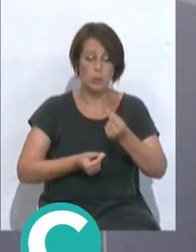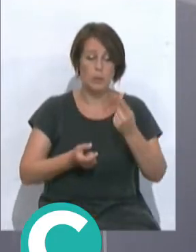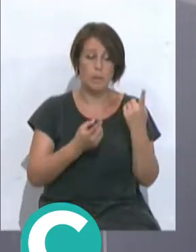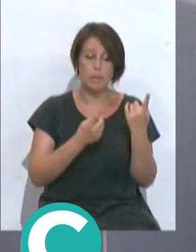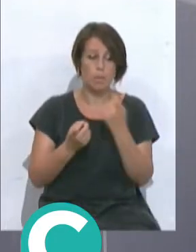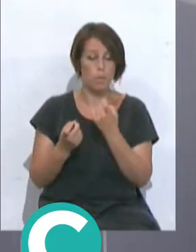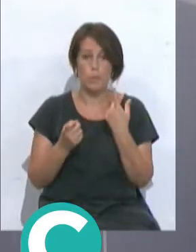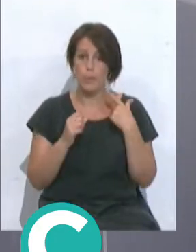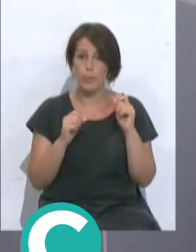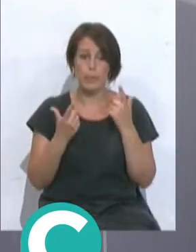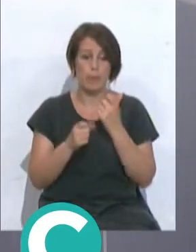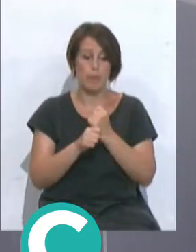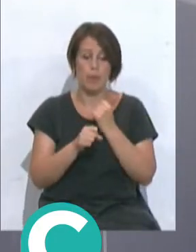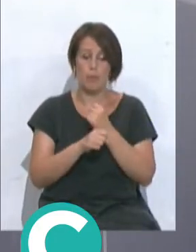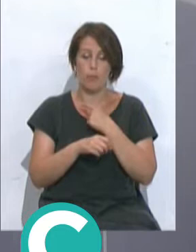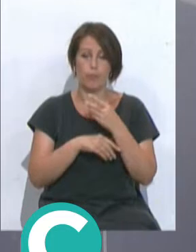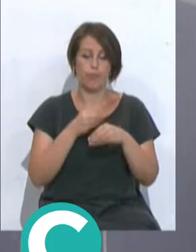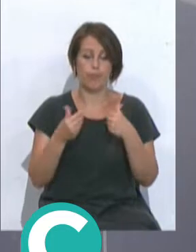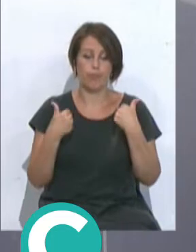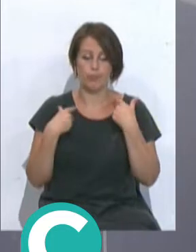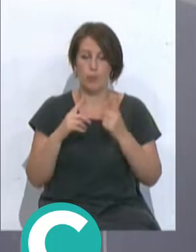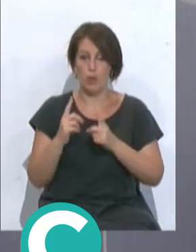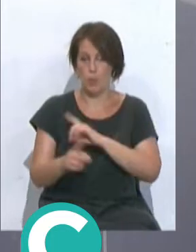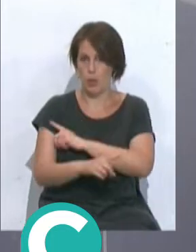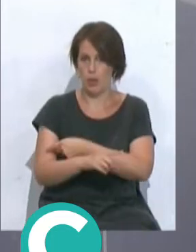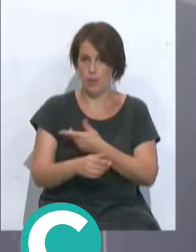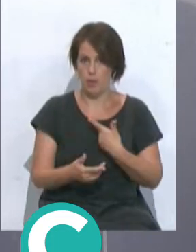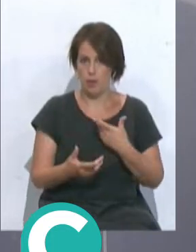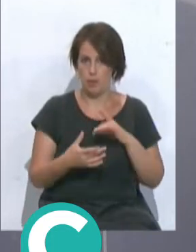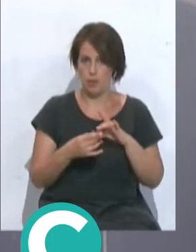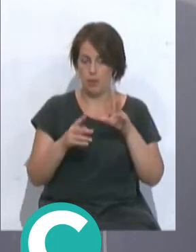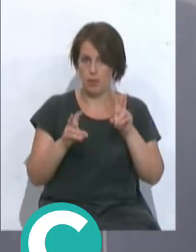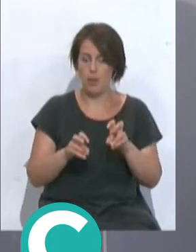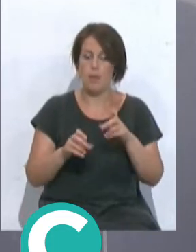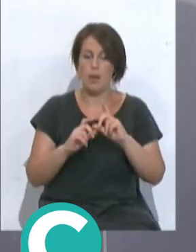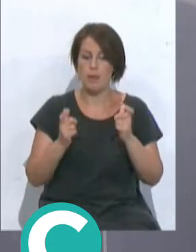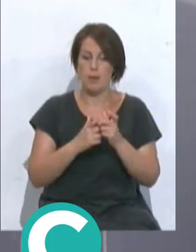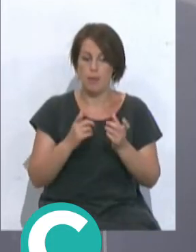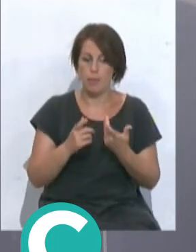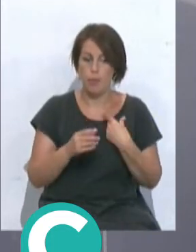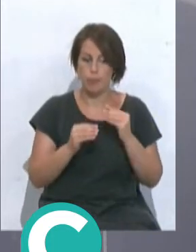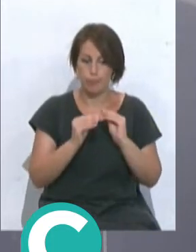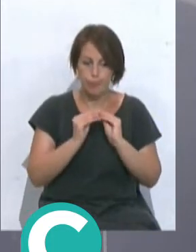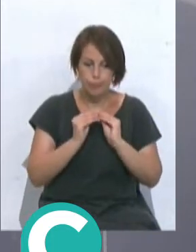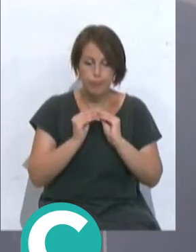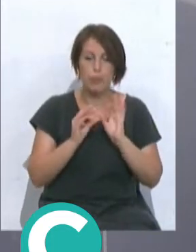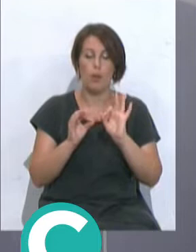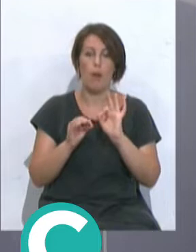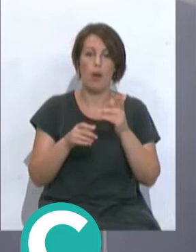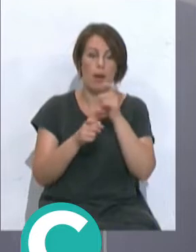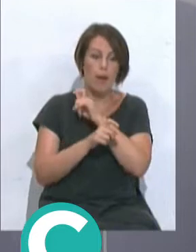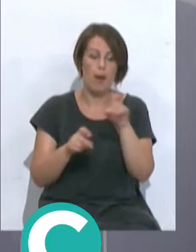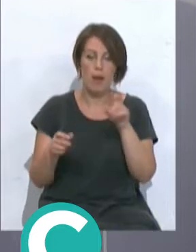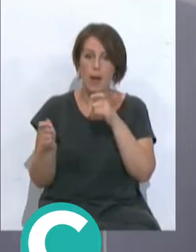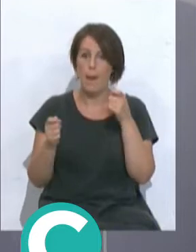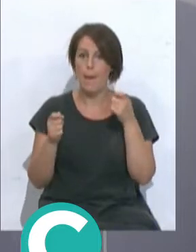haciendo oficial el trabajo desarrollado por la dirección deportiva con respecto a la conformación de la plantilla, al anuncio de... ...la campaña